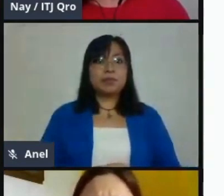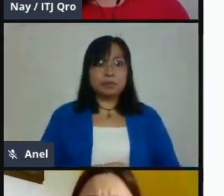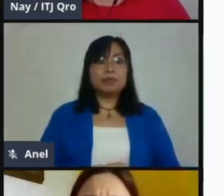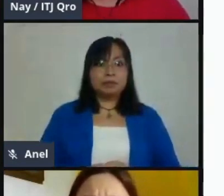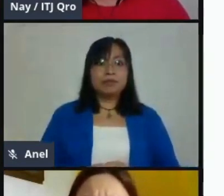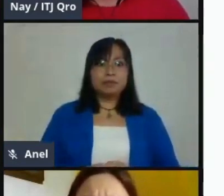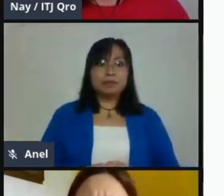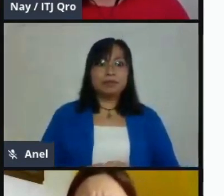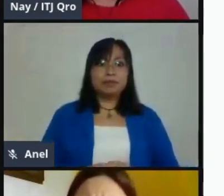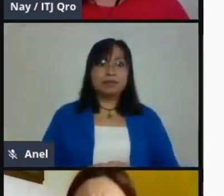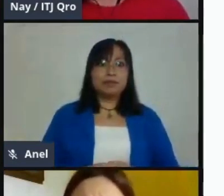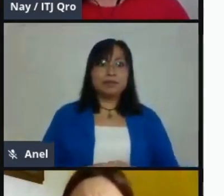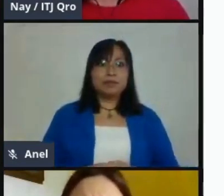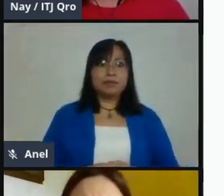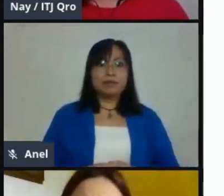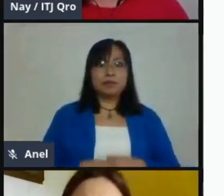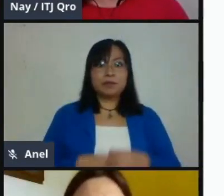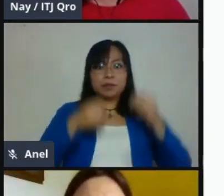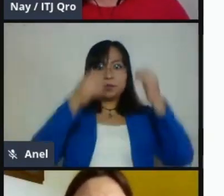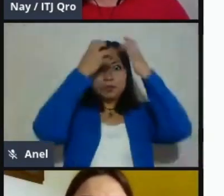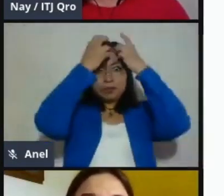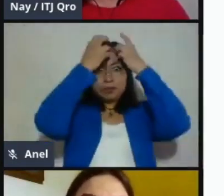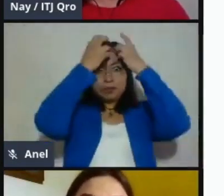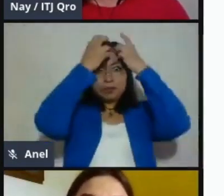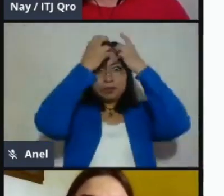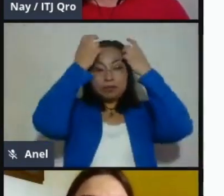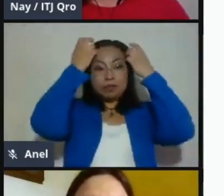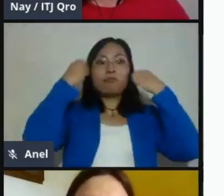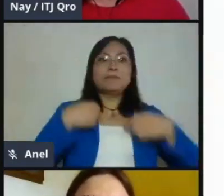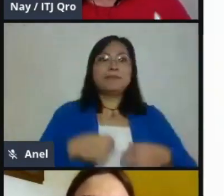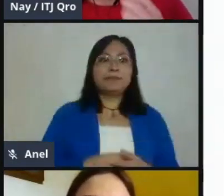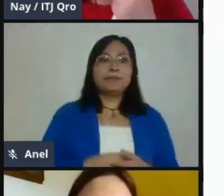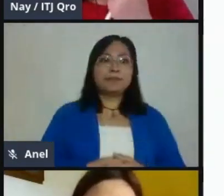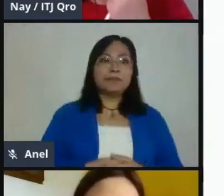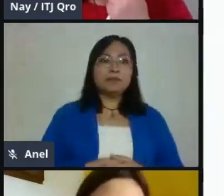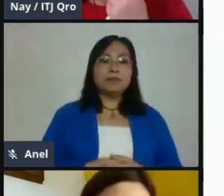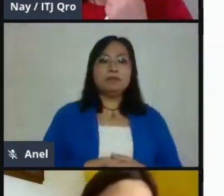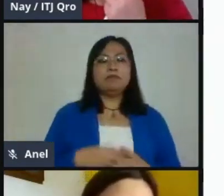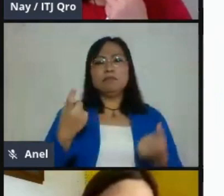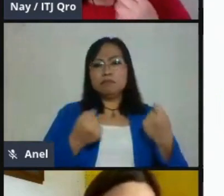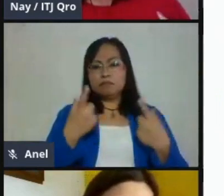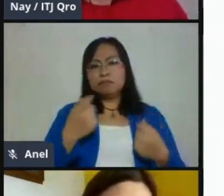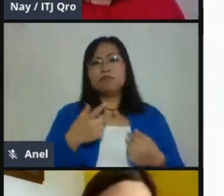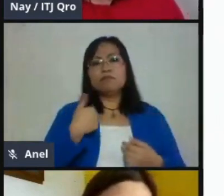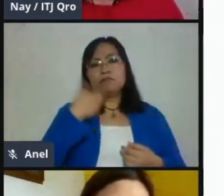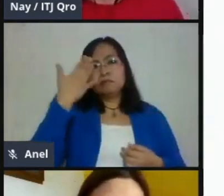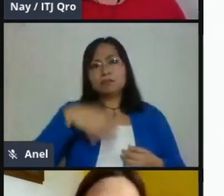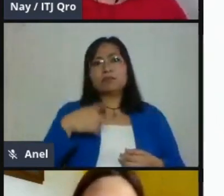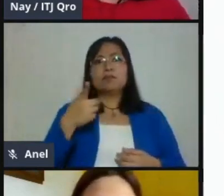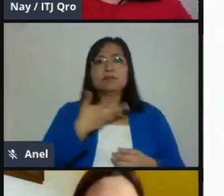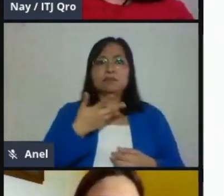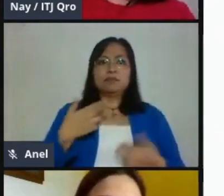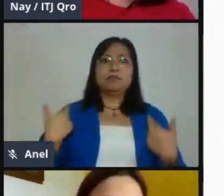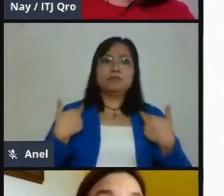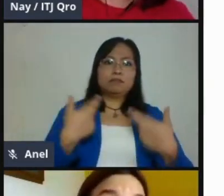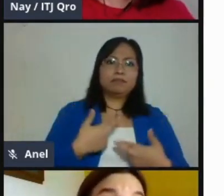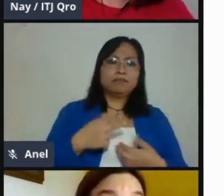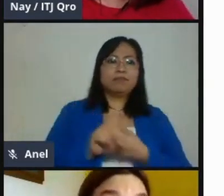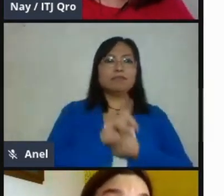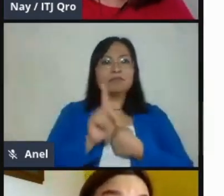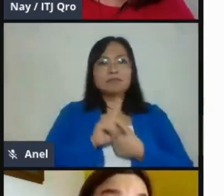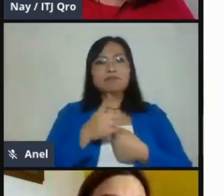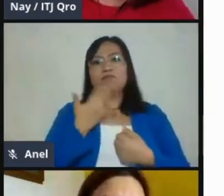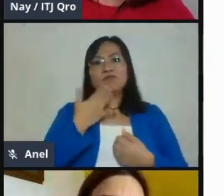¿no? Y también, pues, para aquellos que no tienen internet, recuerden que hay muchas alternativas ahorita